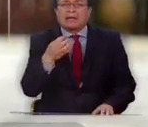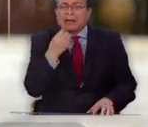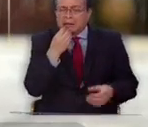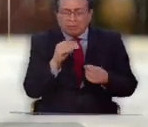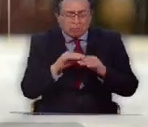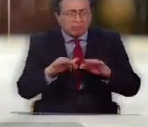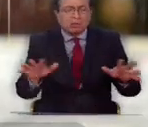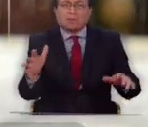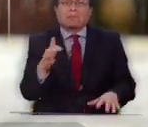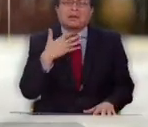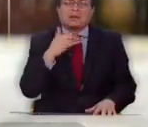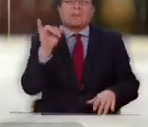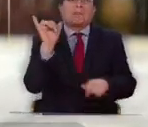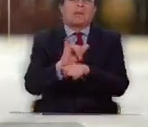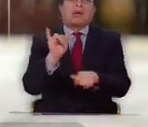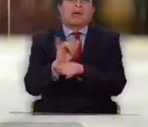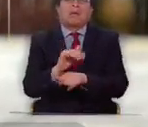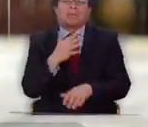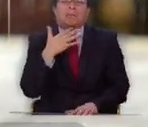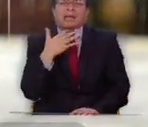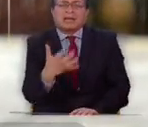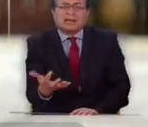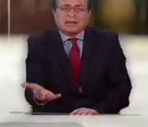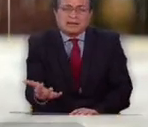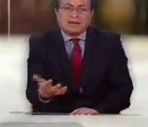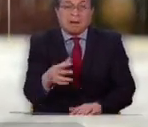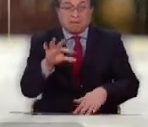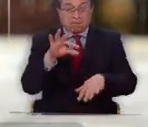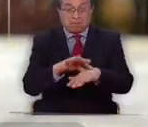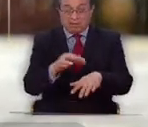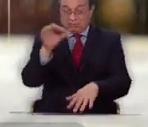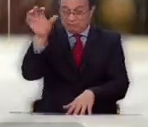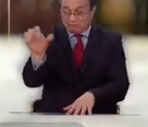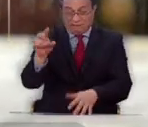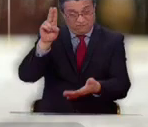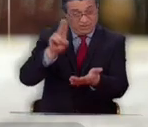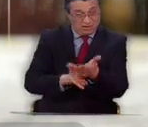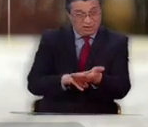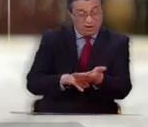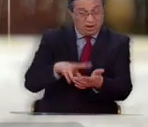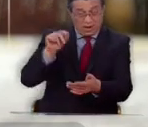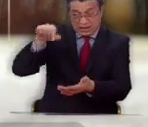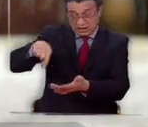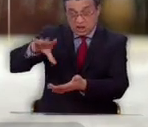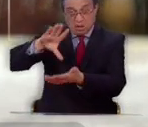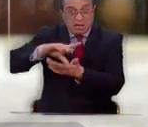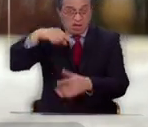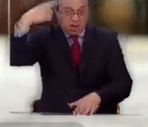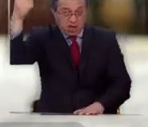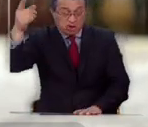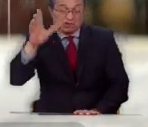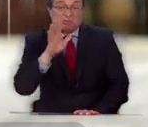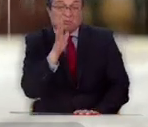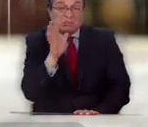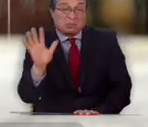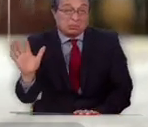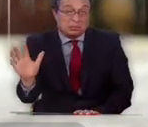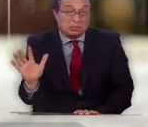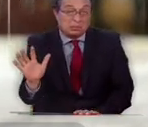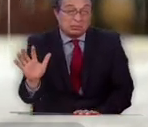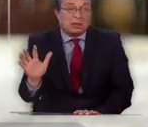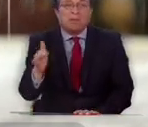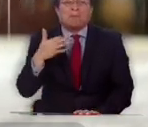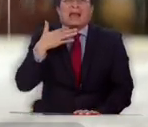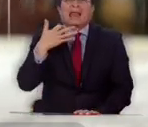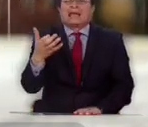eso? No entiendo. ¿Son verdad? ¿Son mentiras? ¿Son médicos, no sé, de aquí, de otro país? ¿Para qué